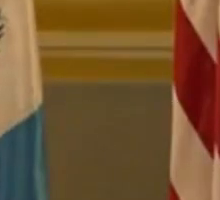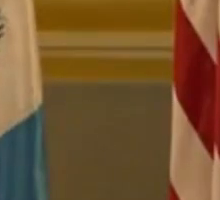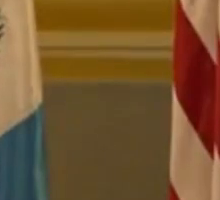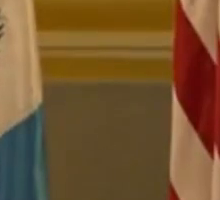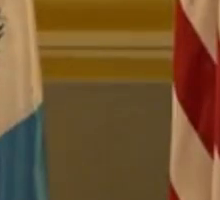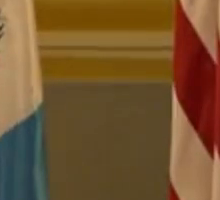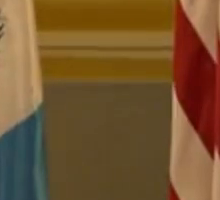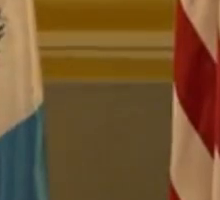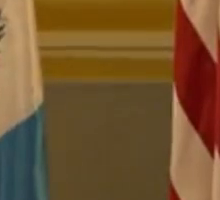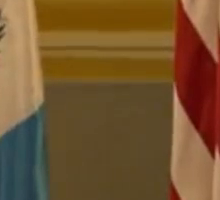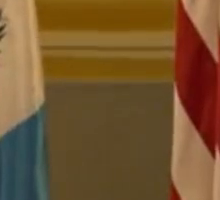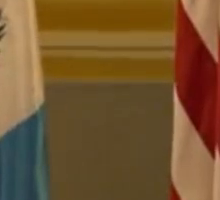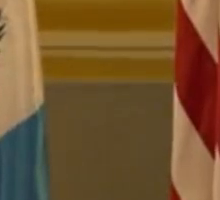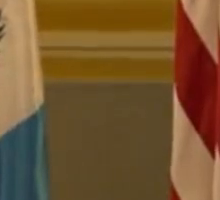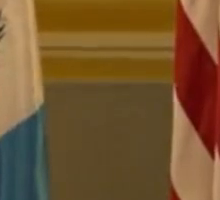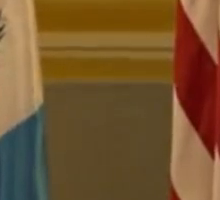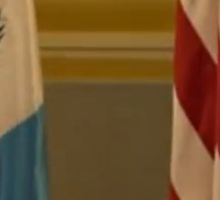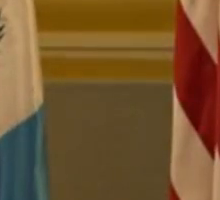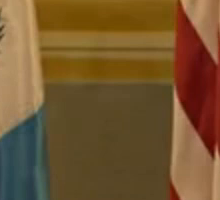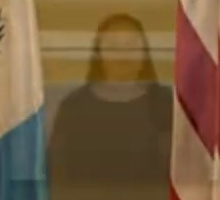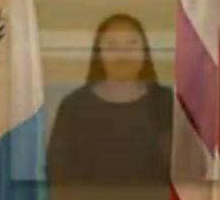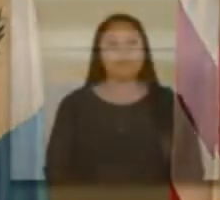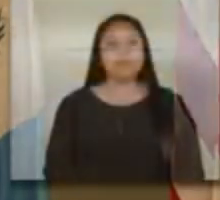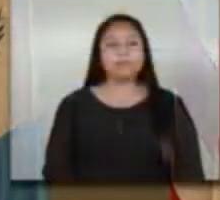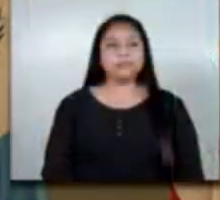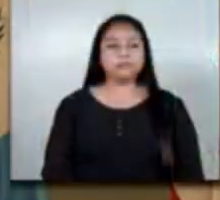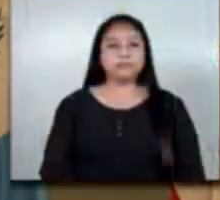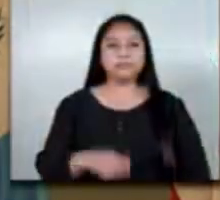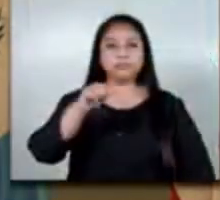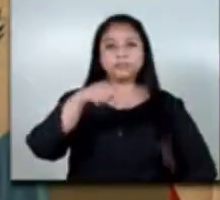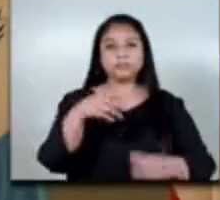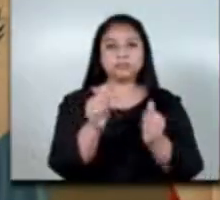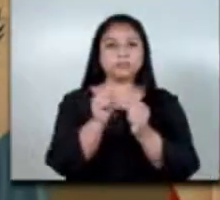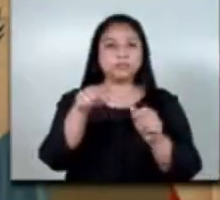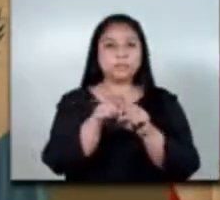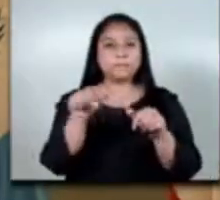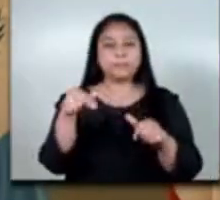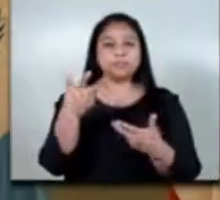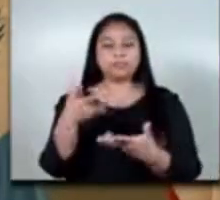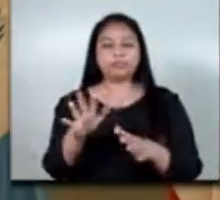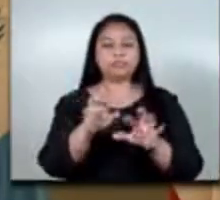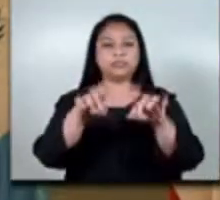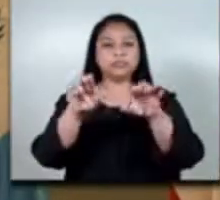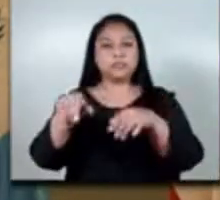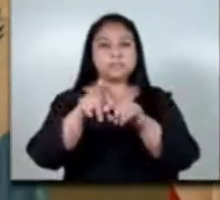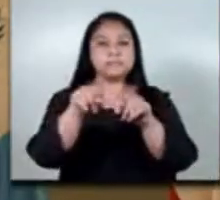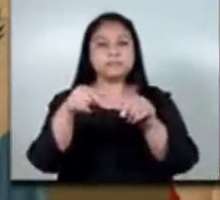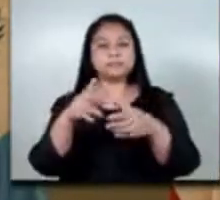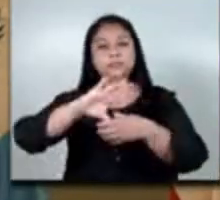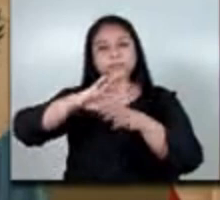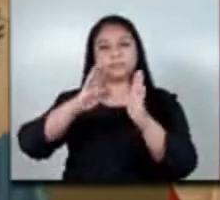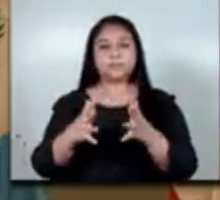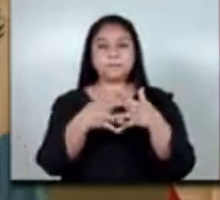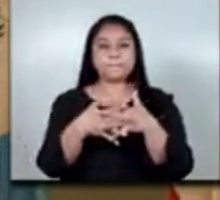entre el público la honorable señora Anupama Rajaramán directora de USAID Guatemala honorable señora Bessem